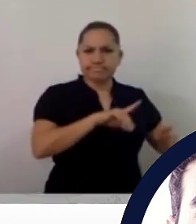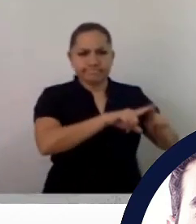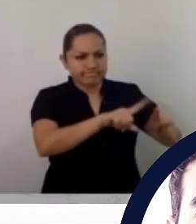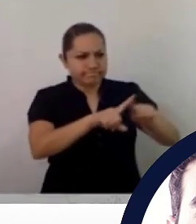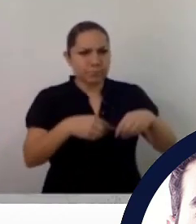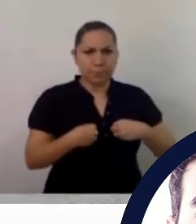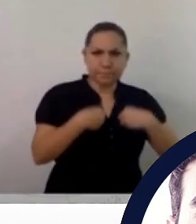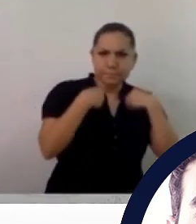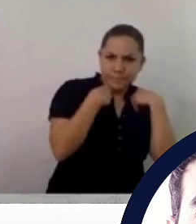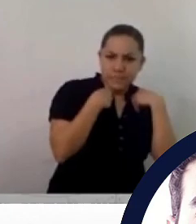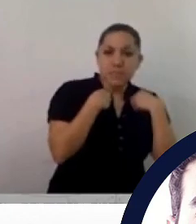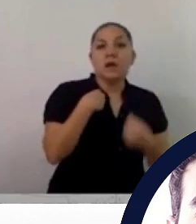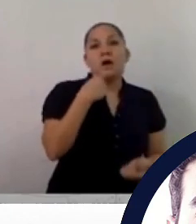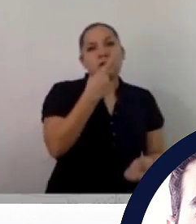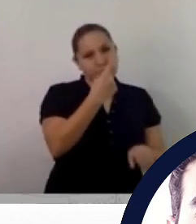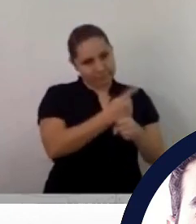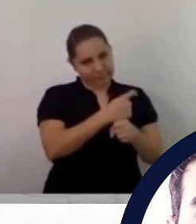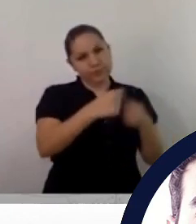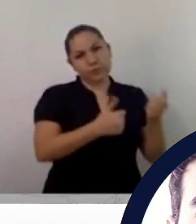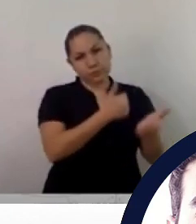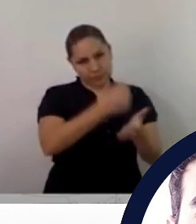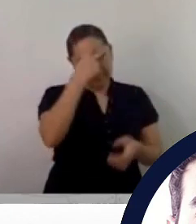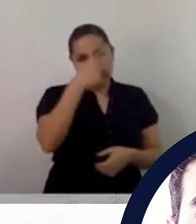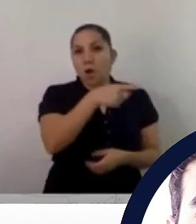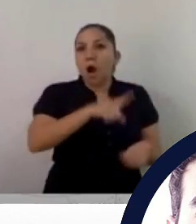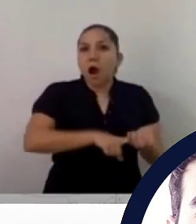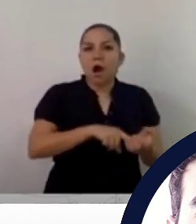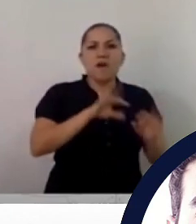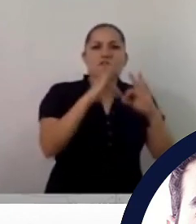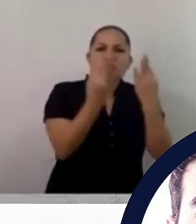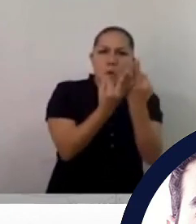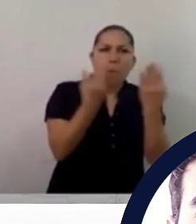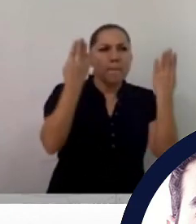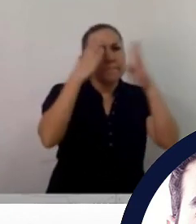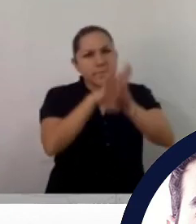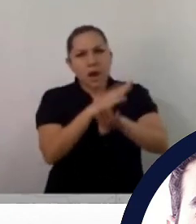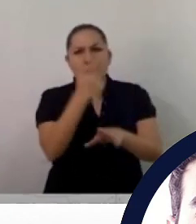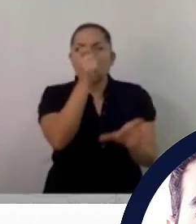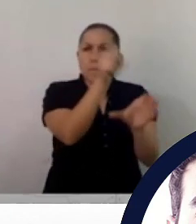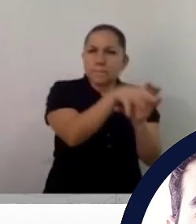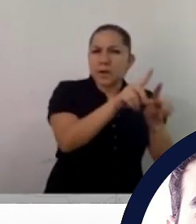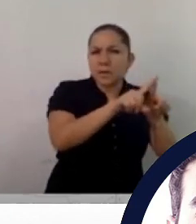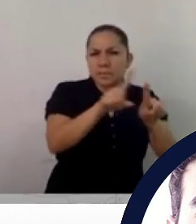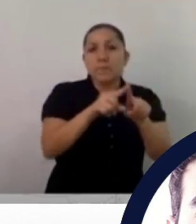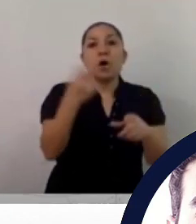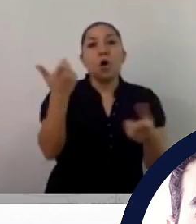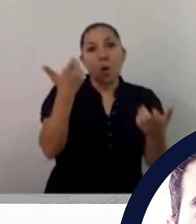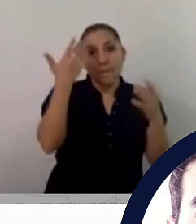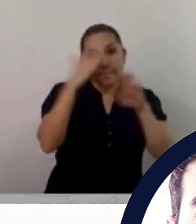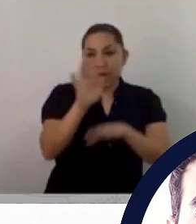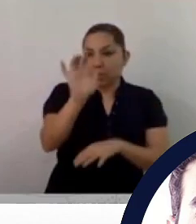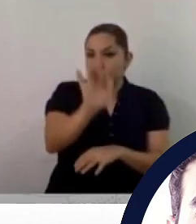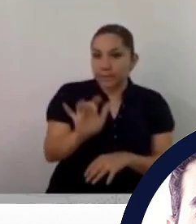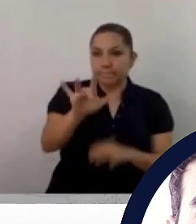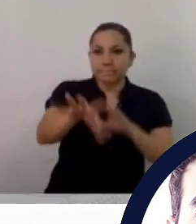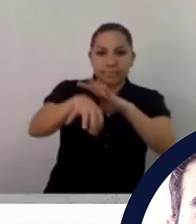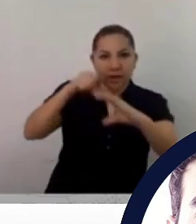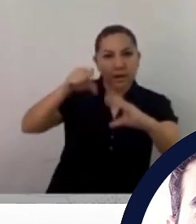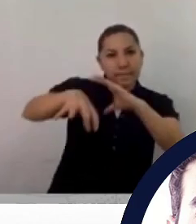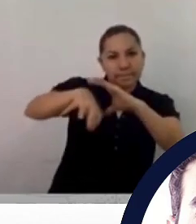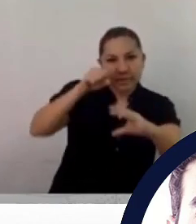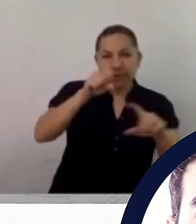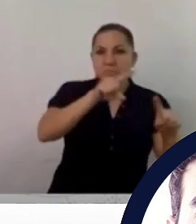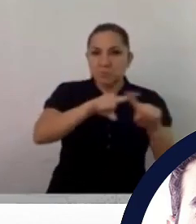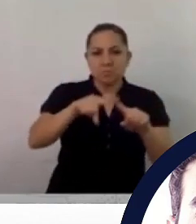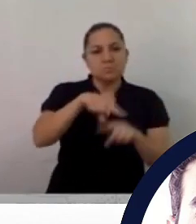eficiente. Un gobierno eficaz. El tres, mercado de factores que tiene que ver con los mercados laborales y de